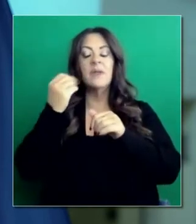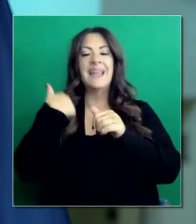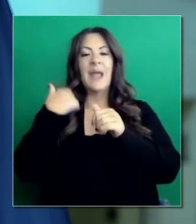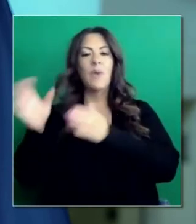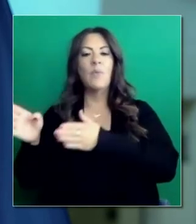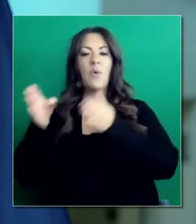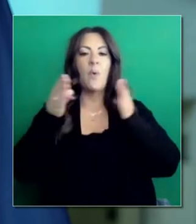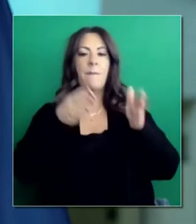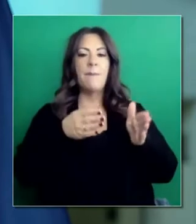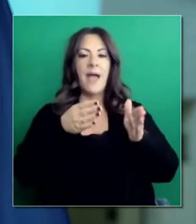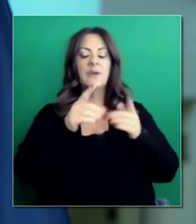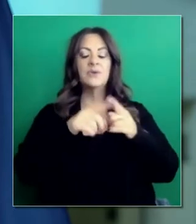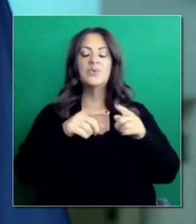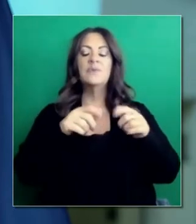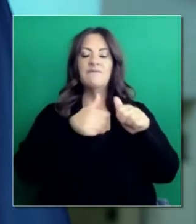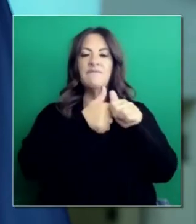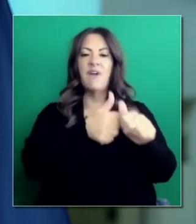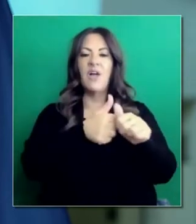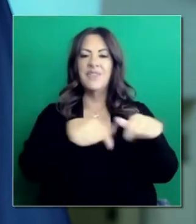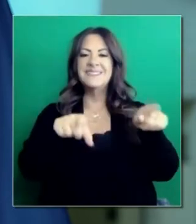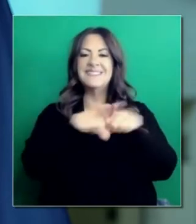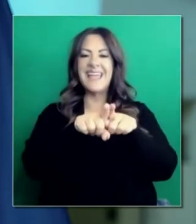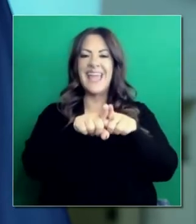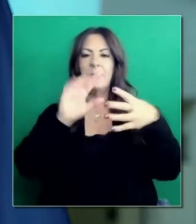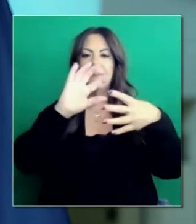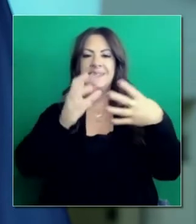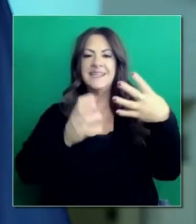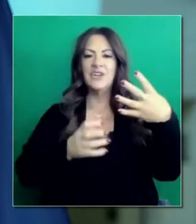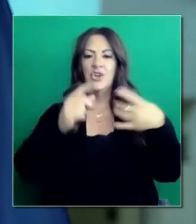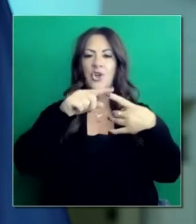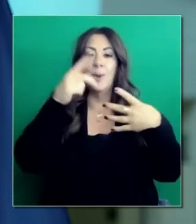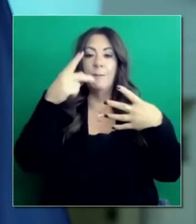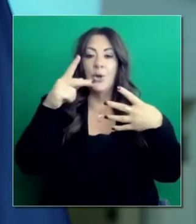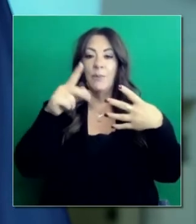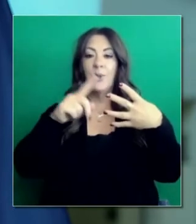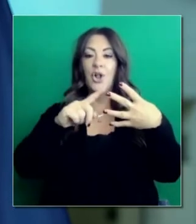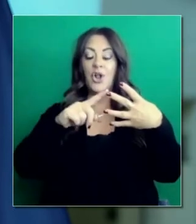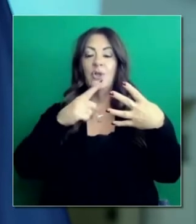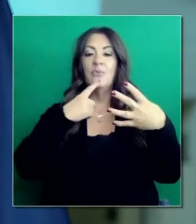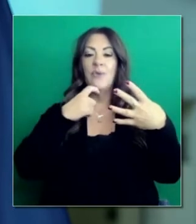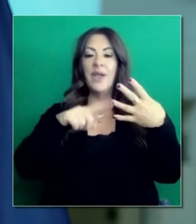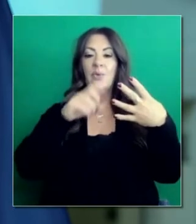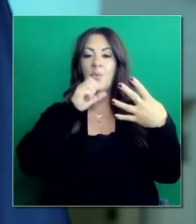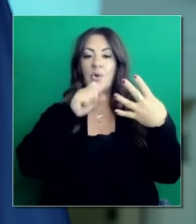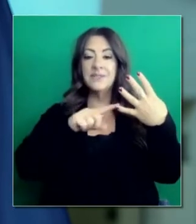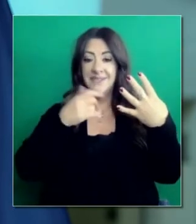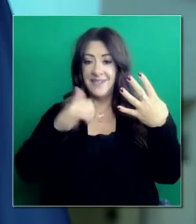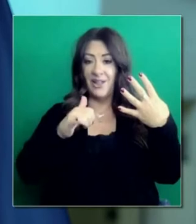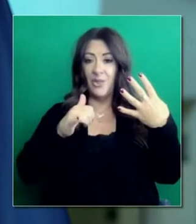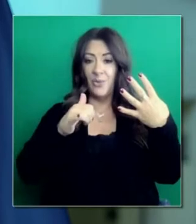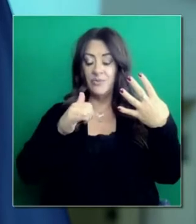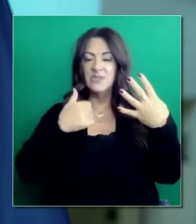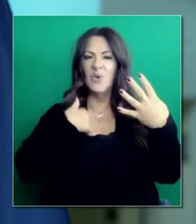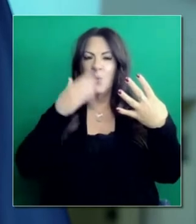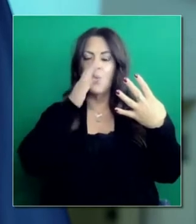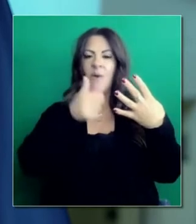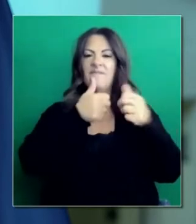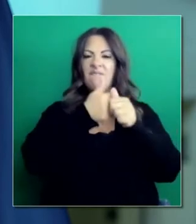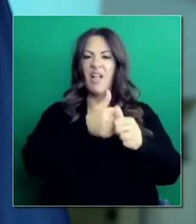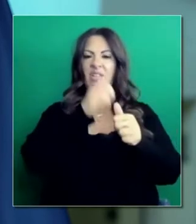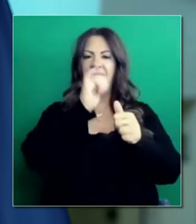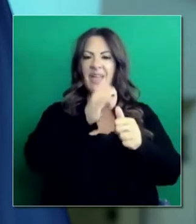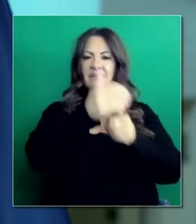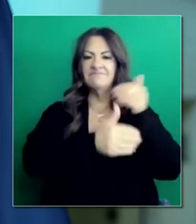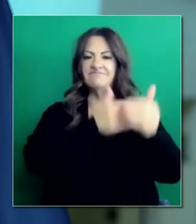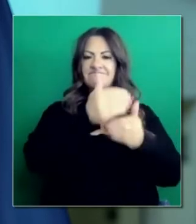volveremos al marco al cual estamos ya familiarizados, que es el que llamamos el marco de una economía más segura y ya